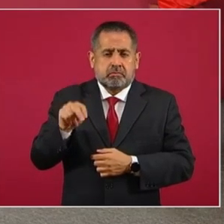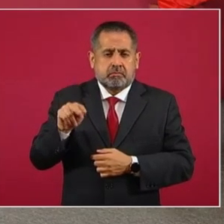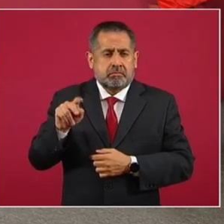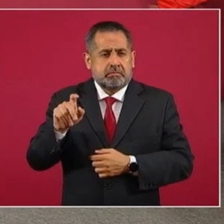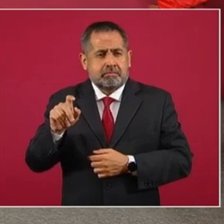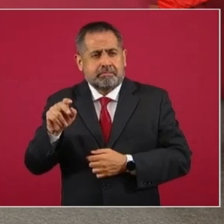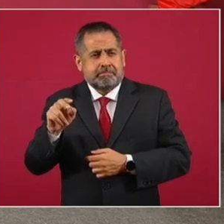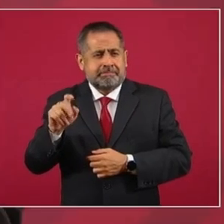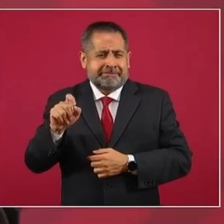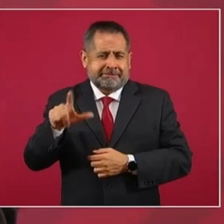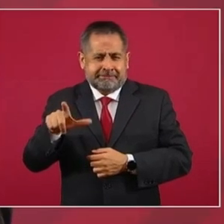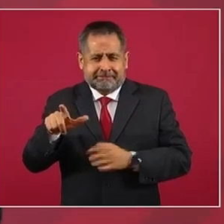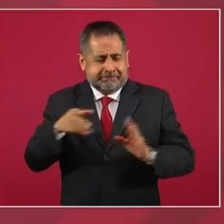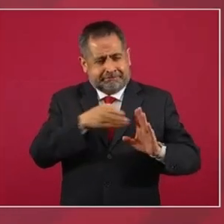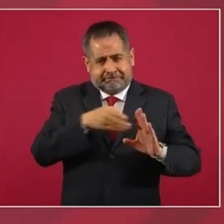27,